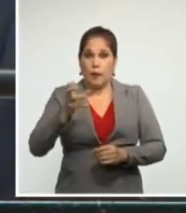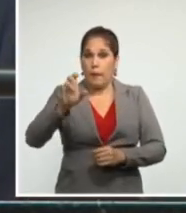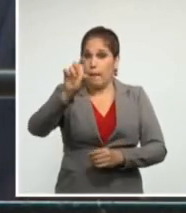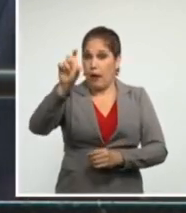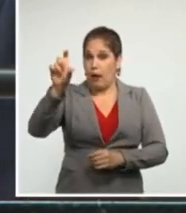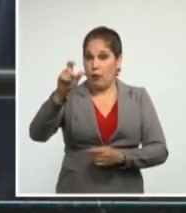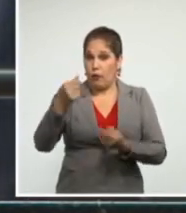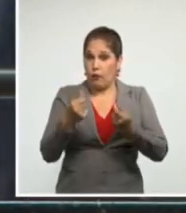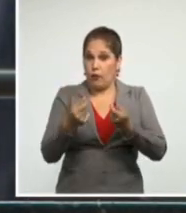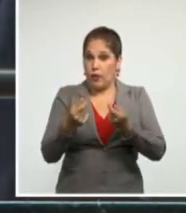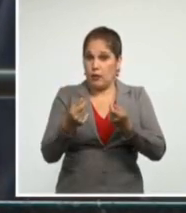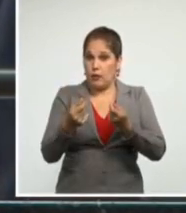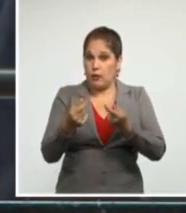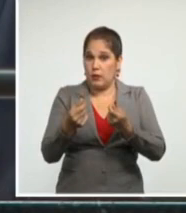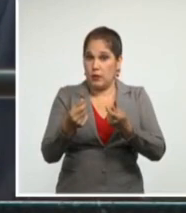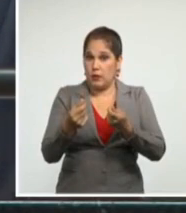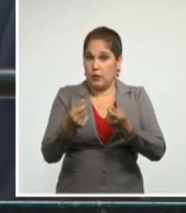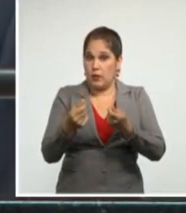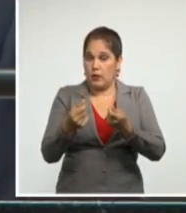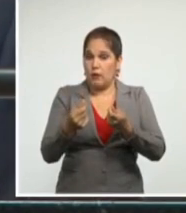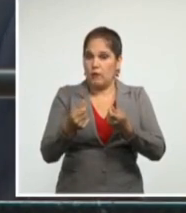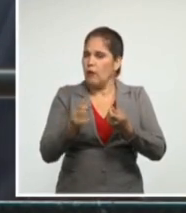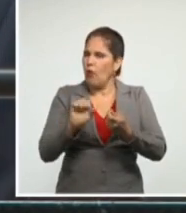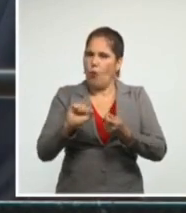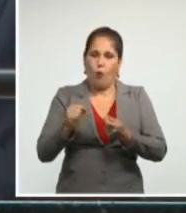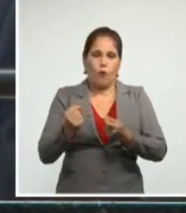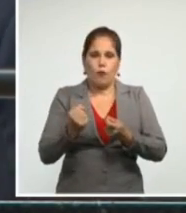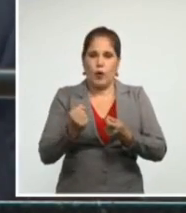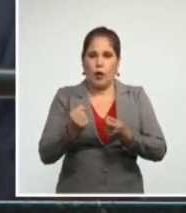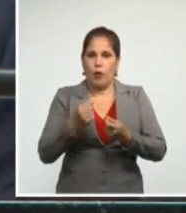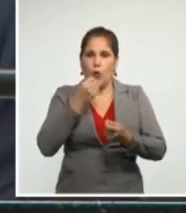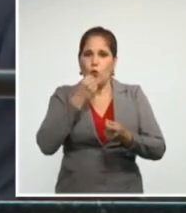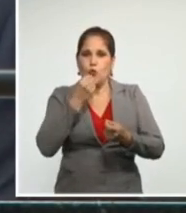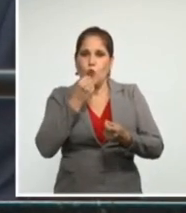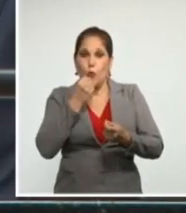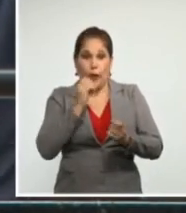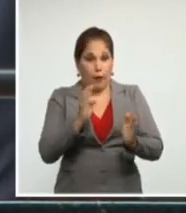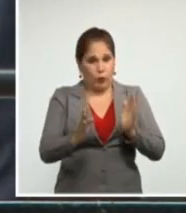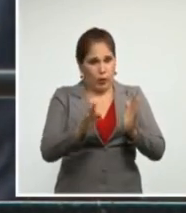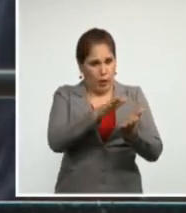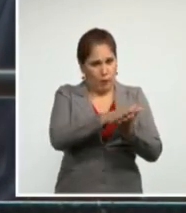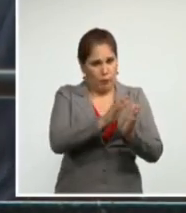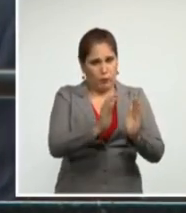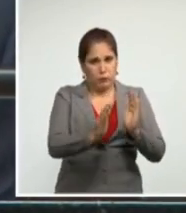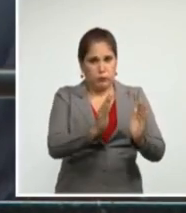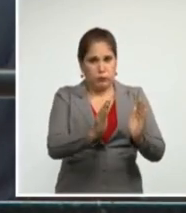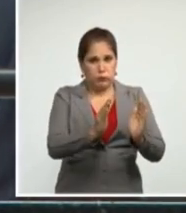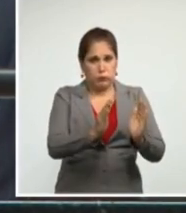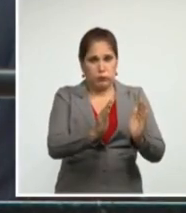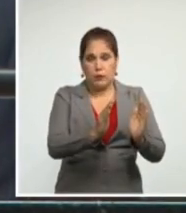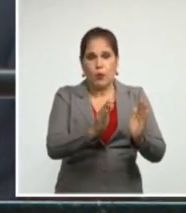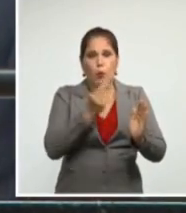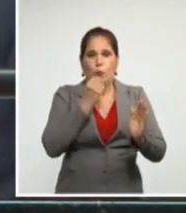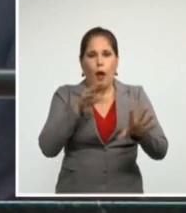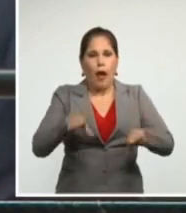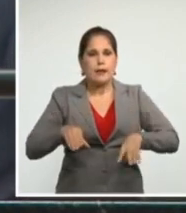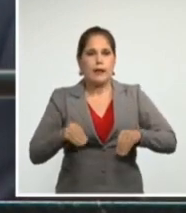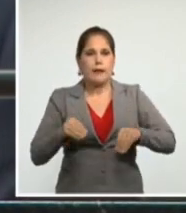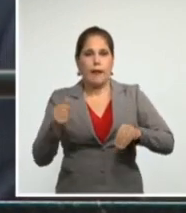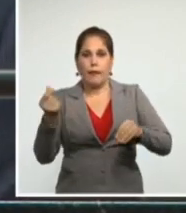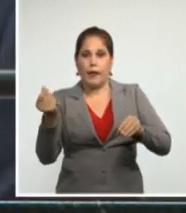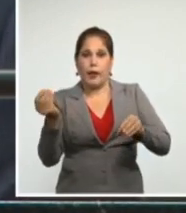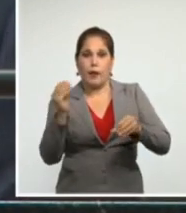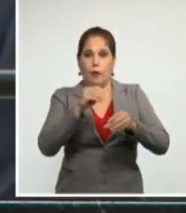financiero se vio obligado a suspender temporalmente la aceptación de depósitos en